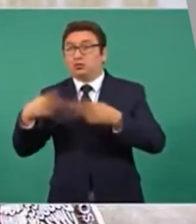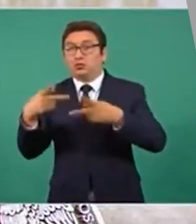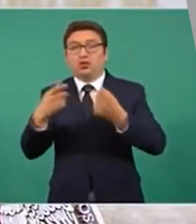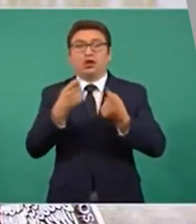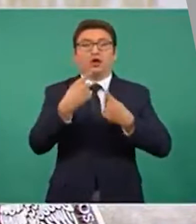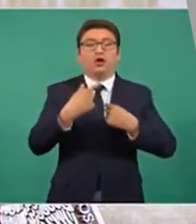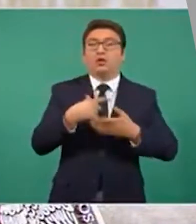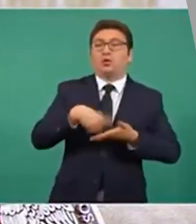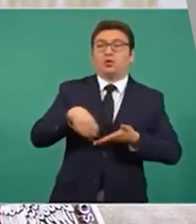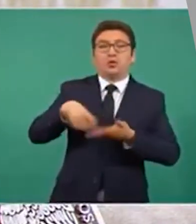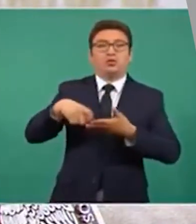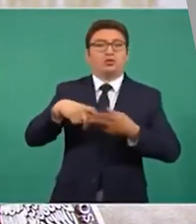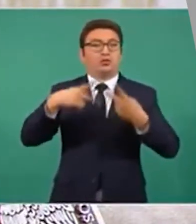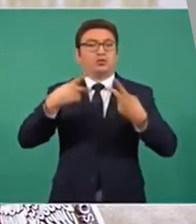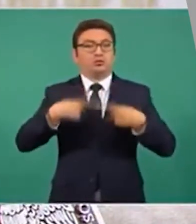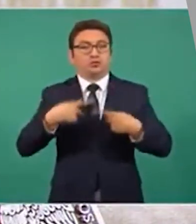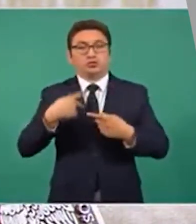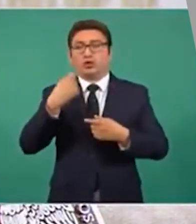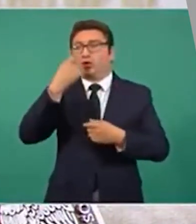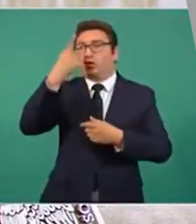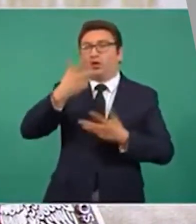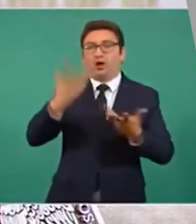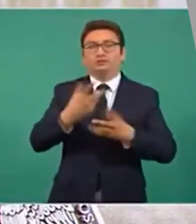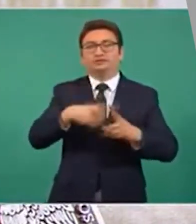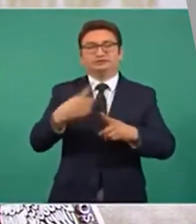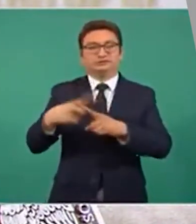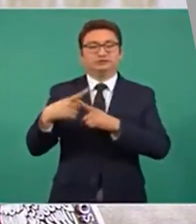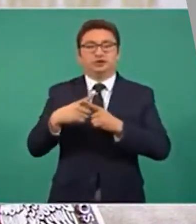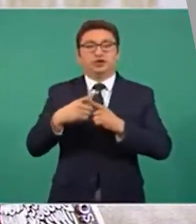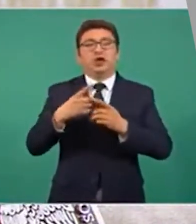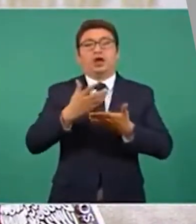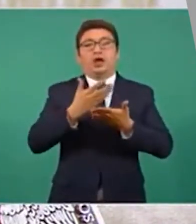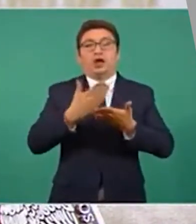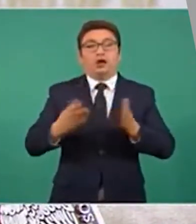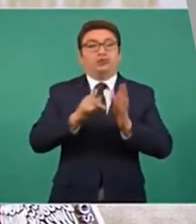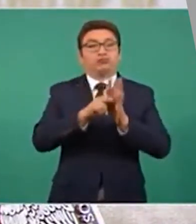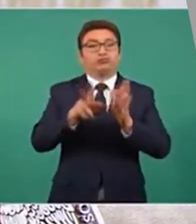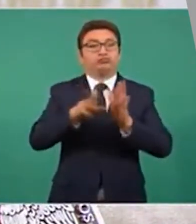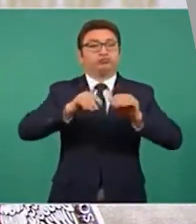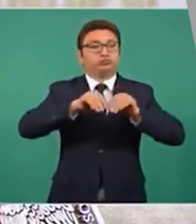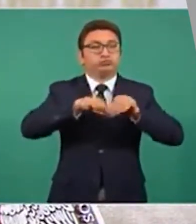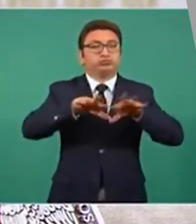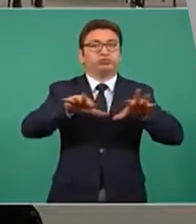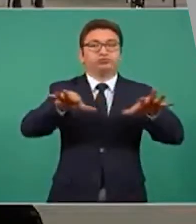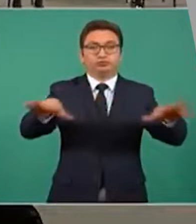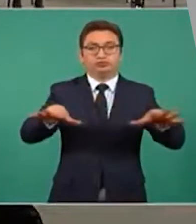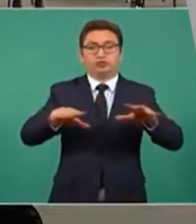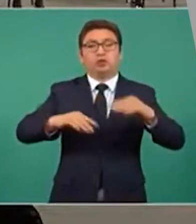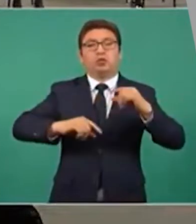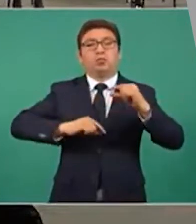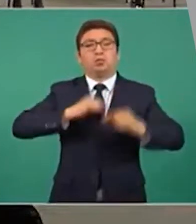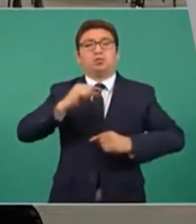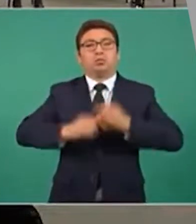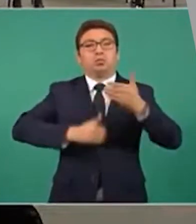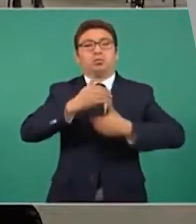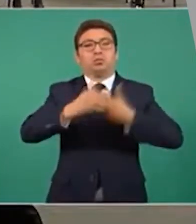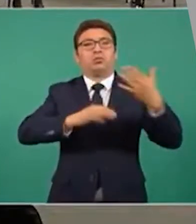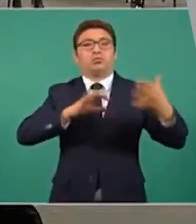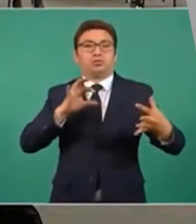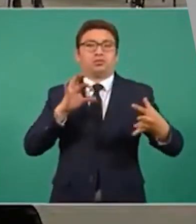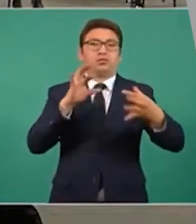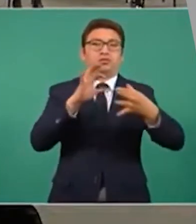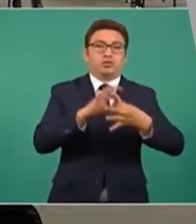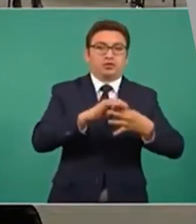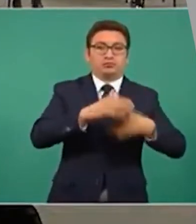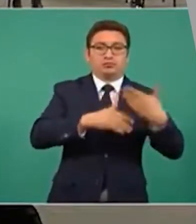público y creadores. Como consecuencia, los medios de comunicación han tenido que adaptarse a estos cambios para